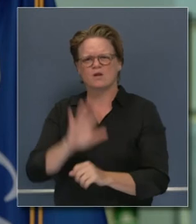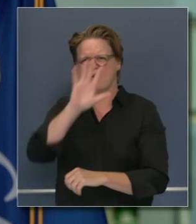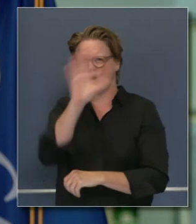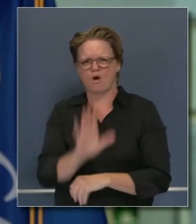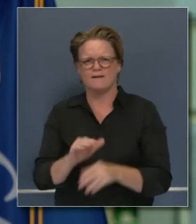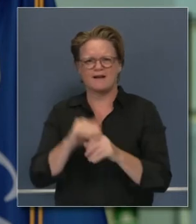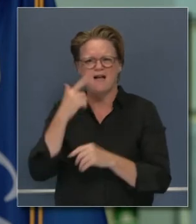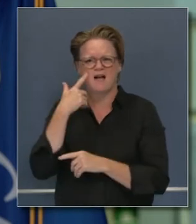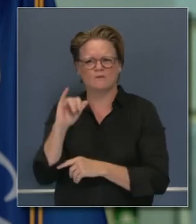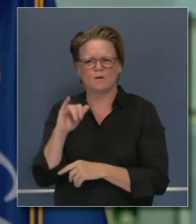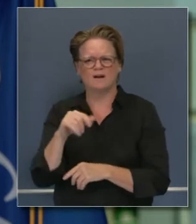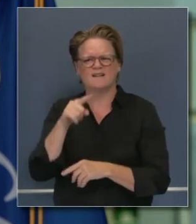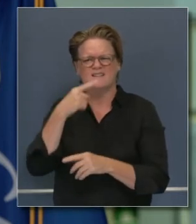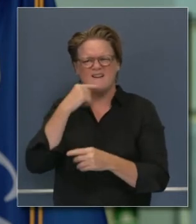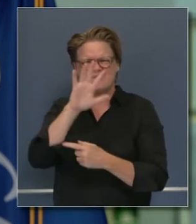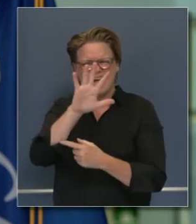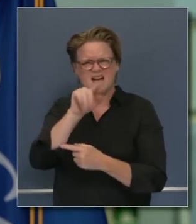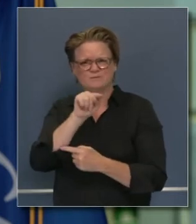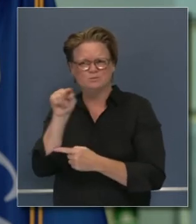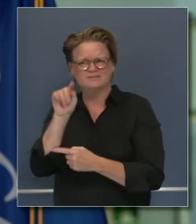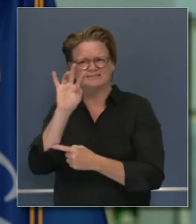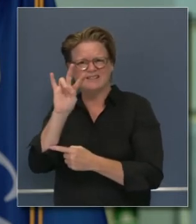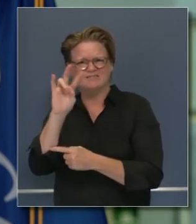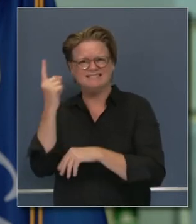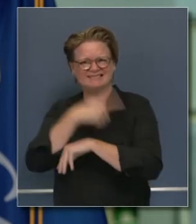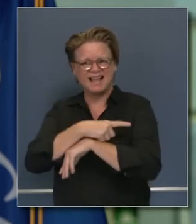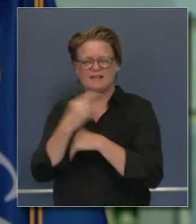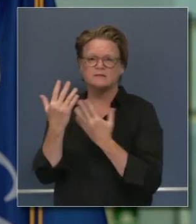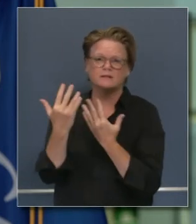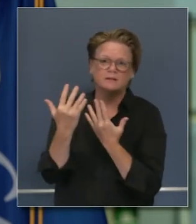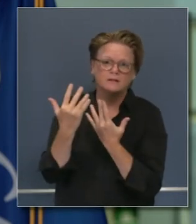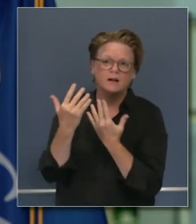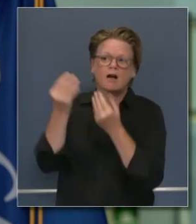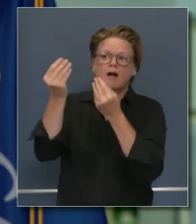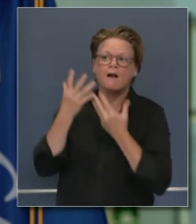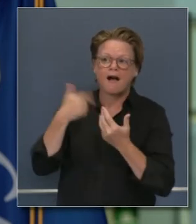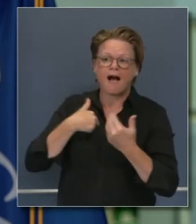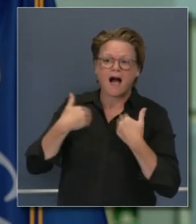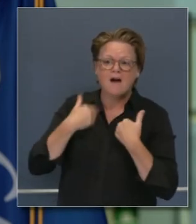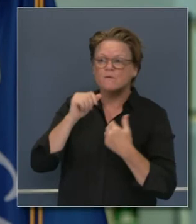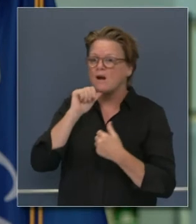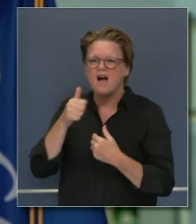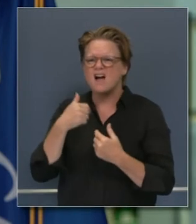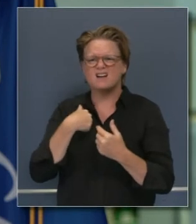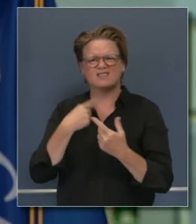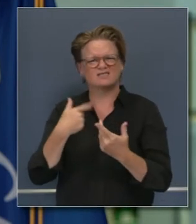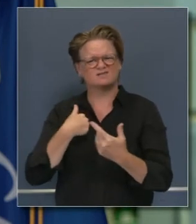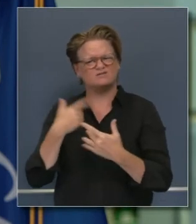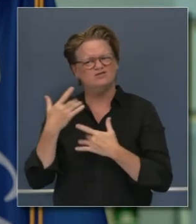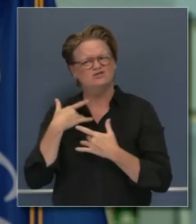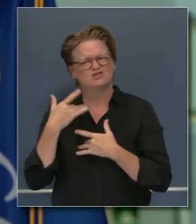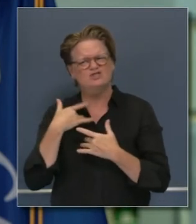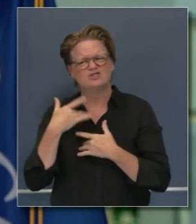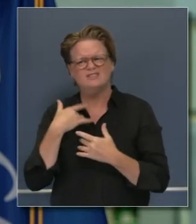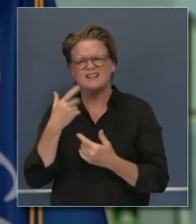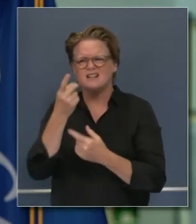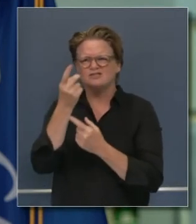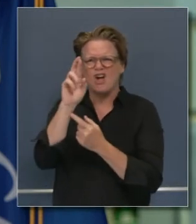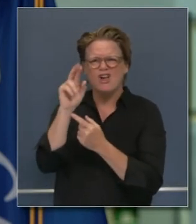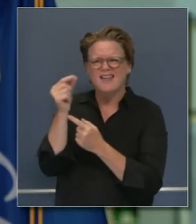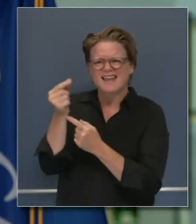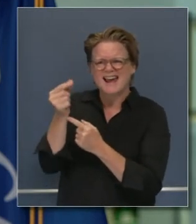promedio en retraso de cinco a siete días hay alguna inquietud de su parte o el doctor que